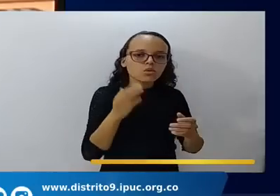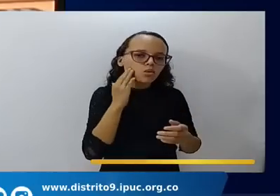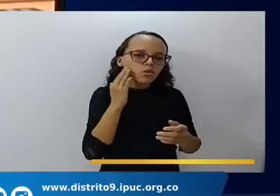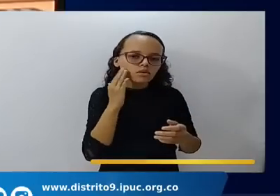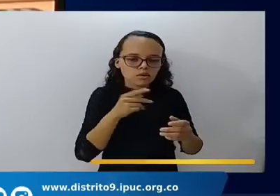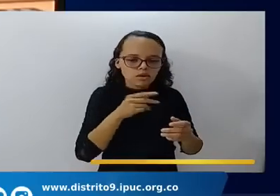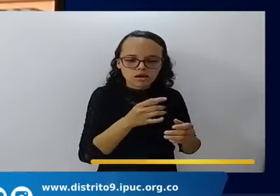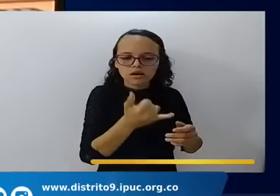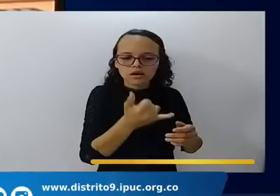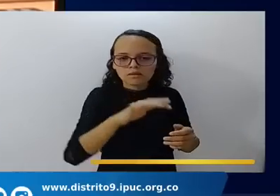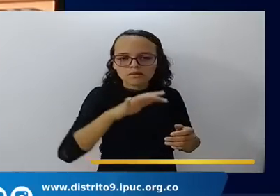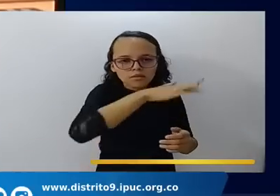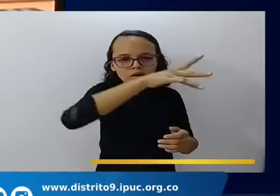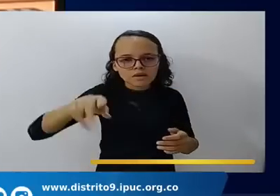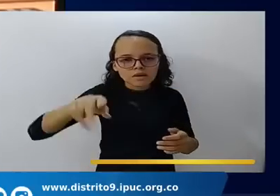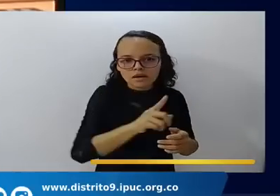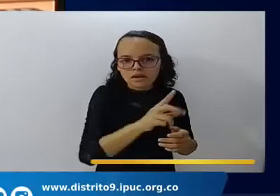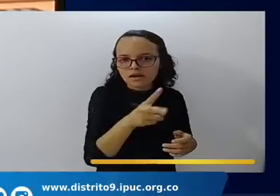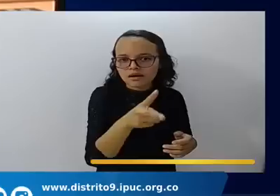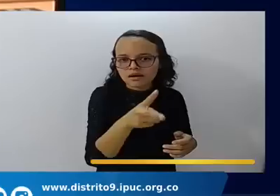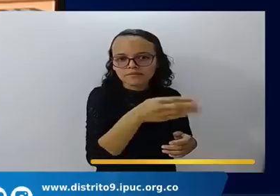Y yo le digo esta mañana,